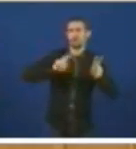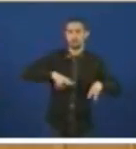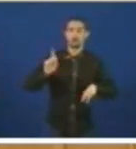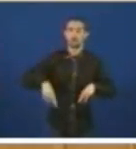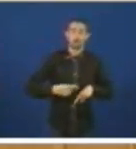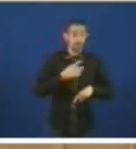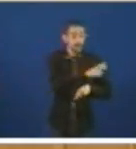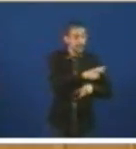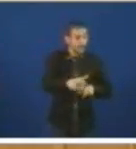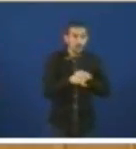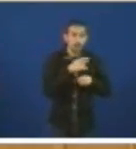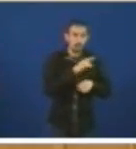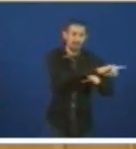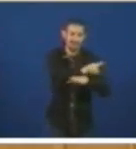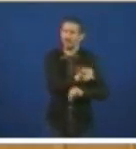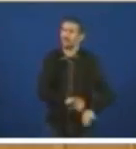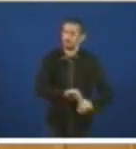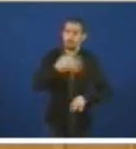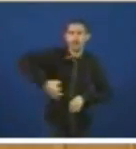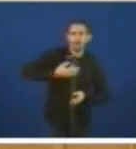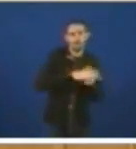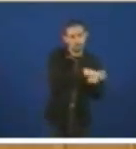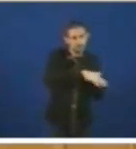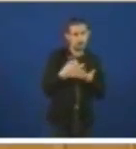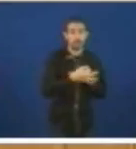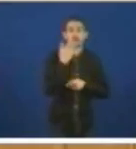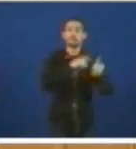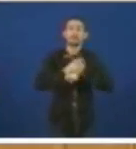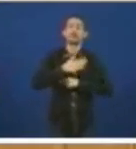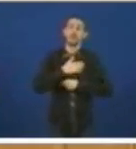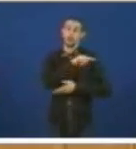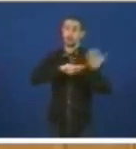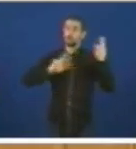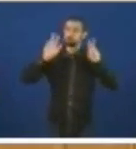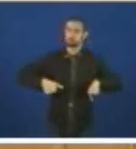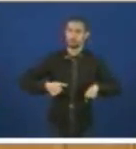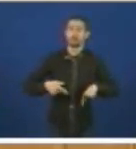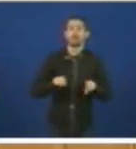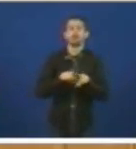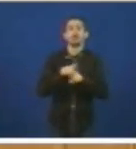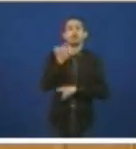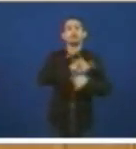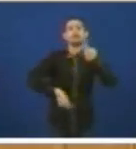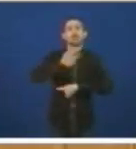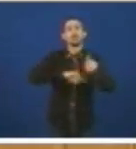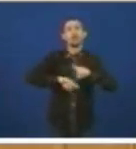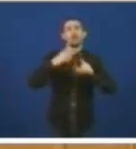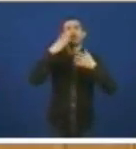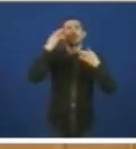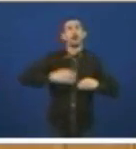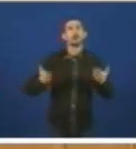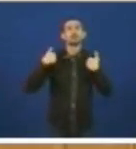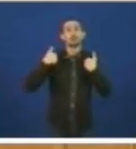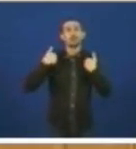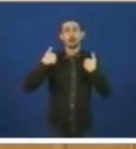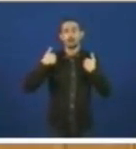xenta verdad este problema é un problema de Galicia desde logo é un problema que a responsabilidade non está en